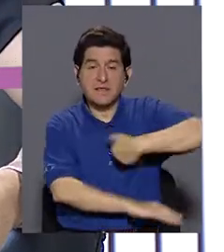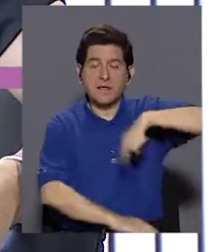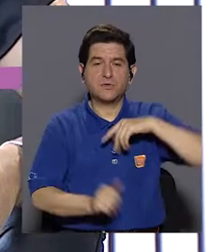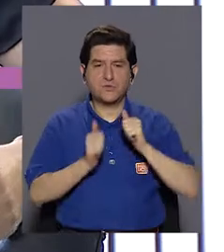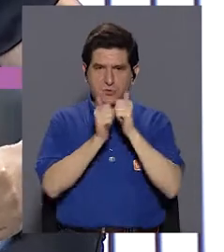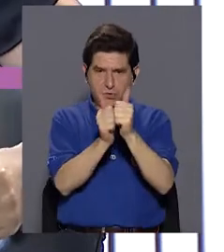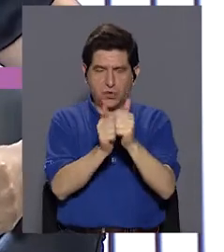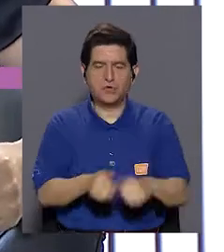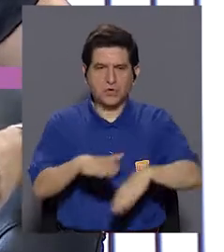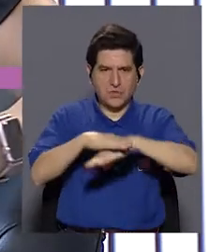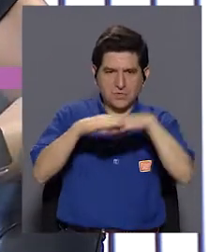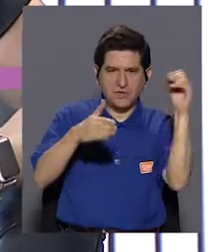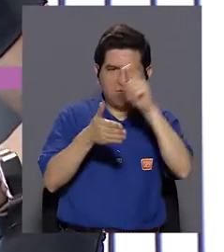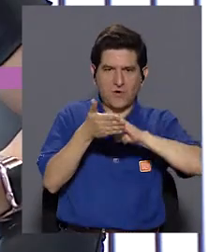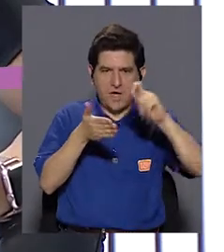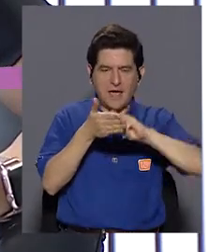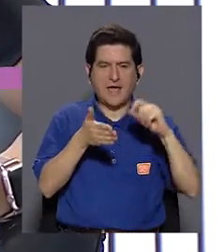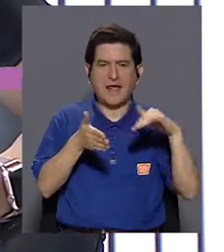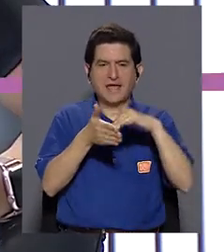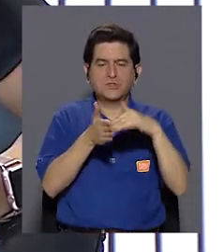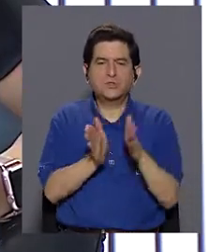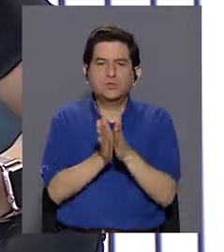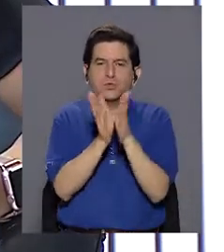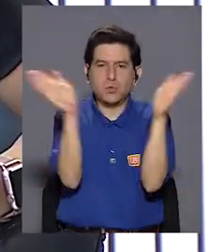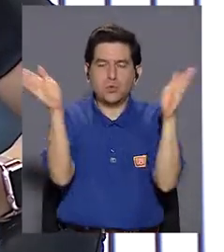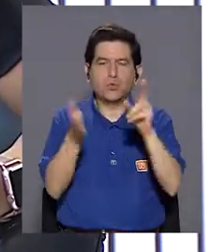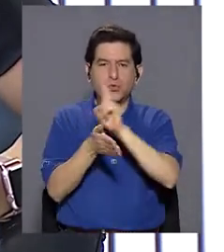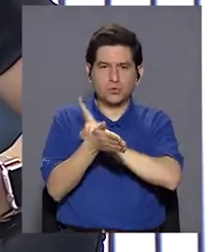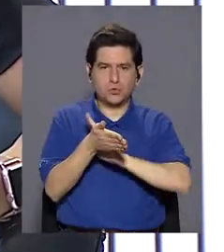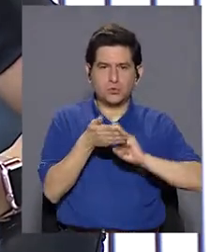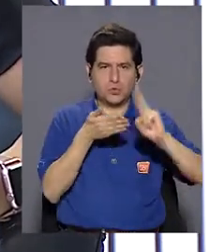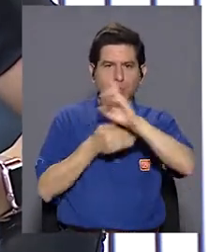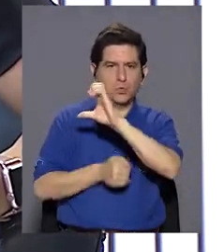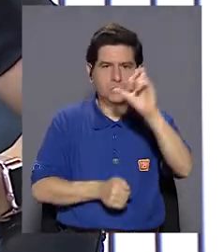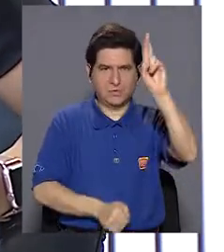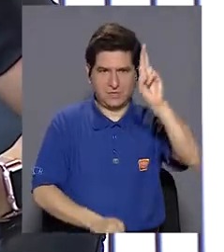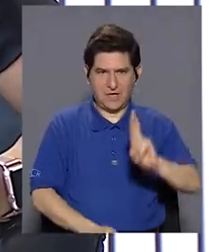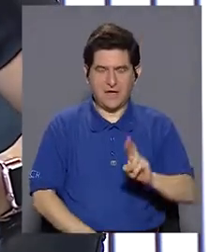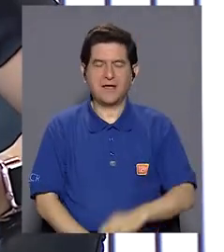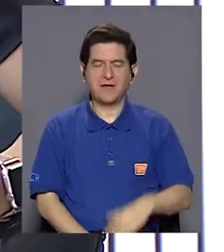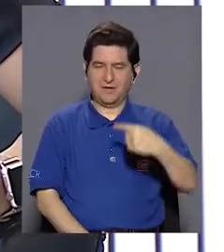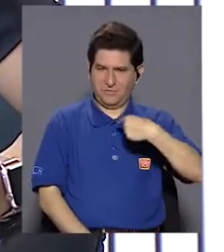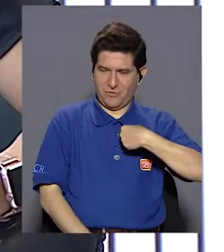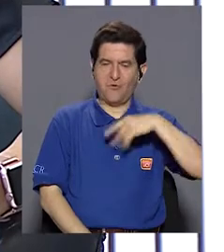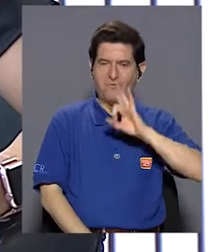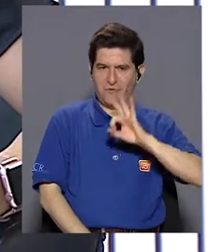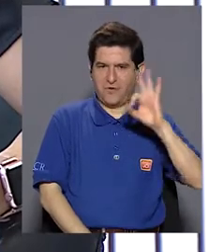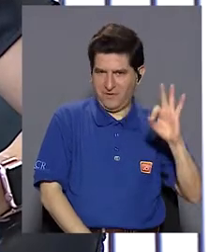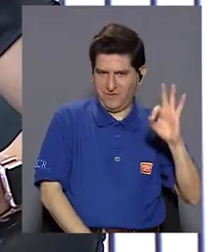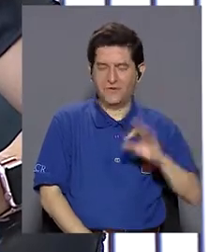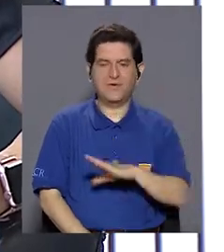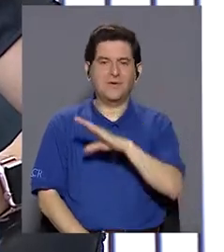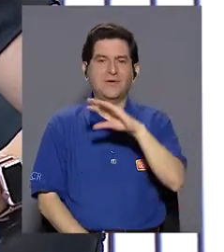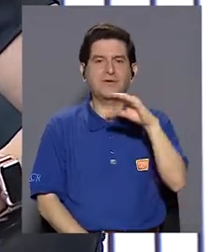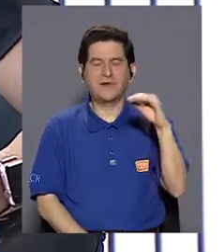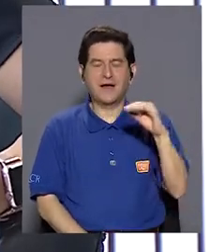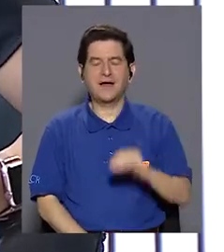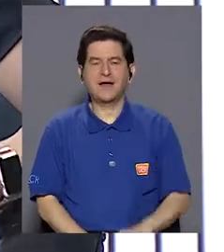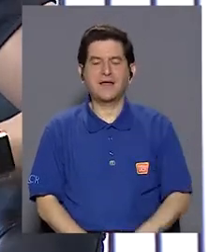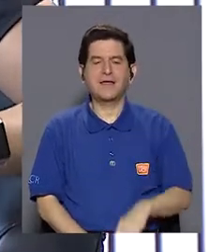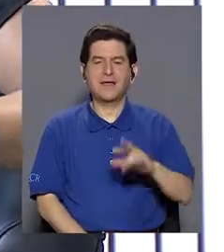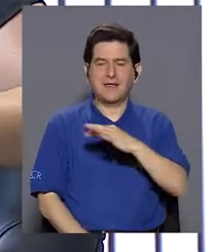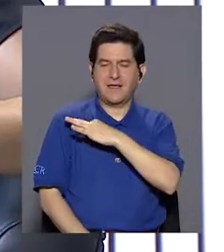les acompañamos desde las afueras de la Escuela de Estudios Generales en la Universidad de Costa Rica, su servidora Fabiola Fernández y